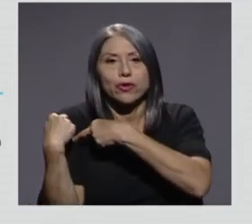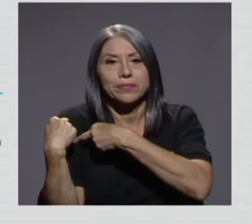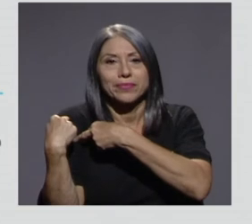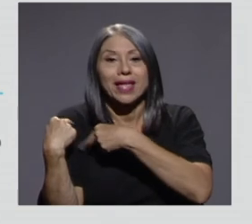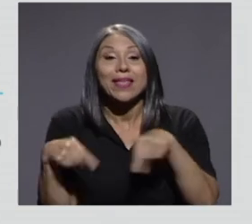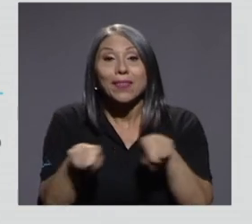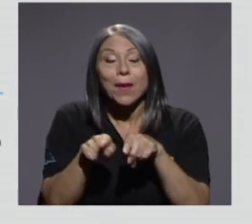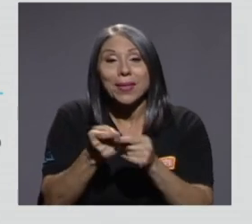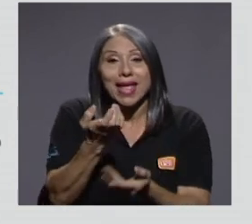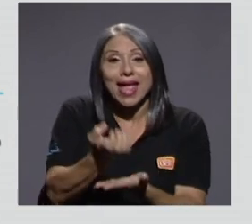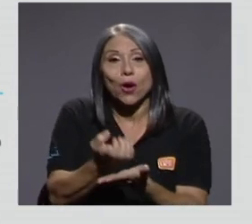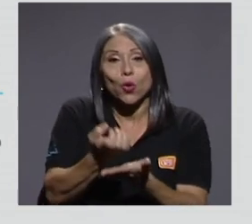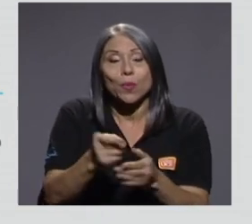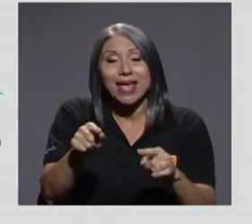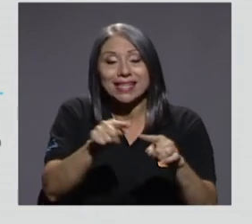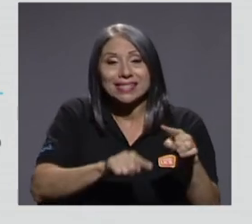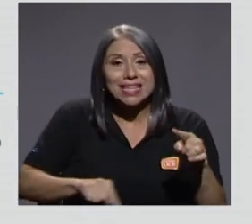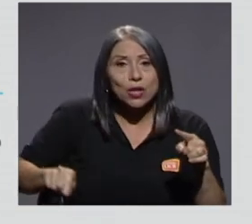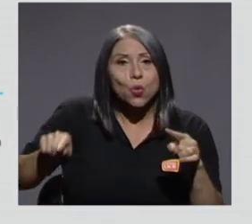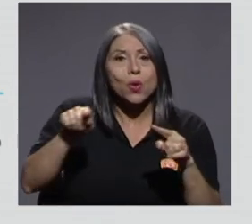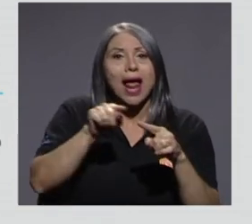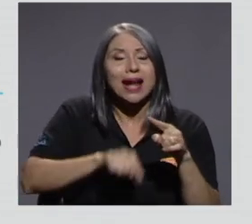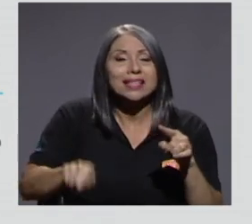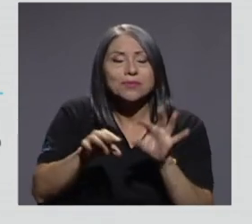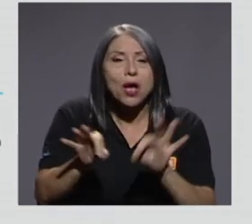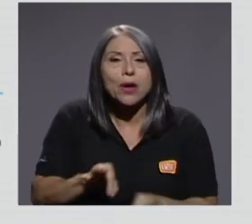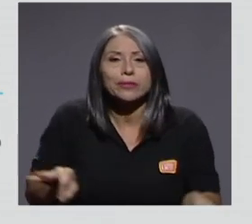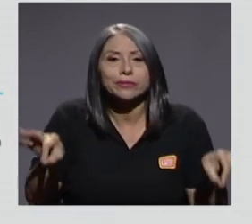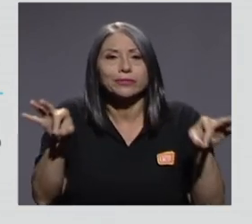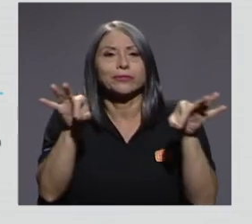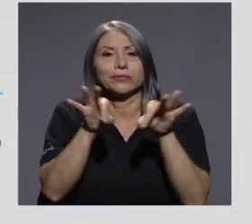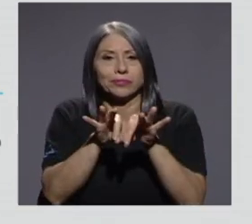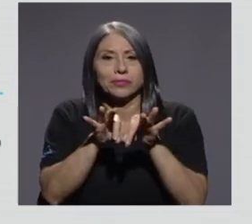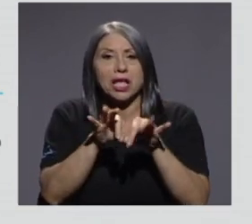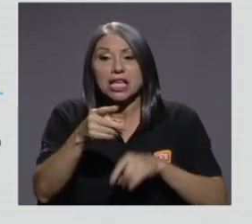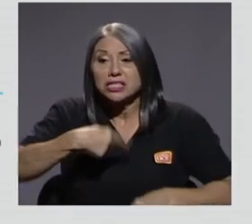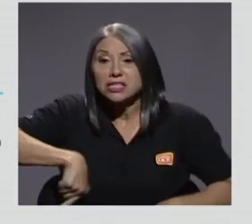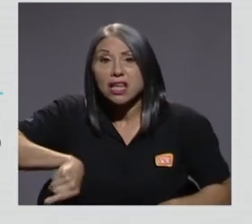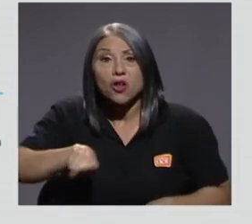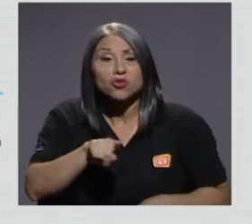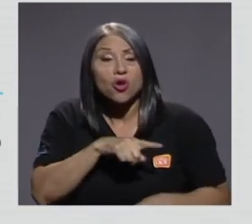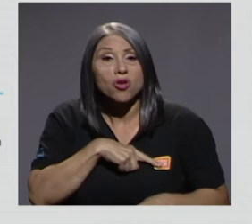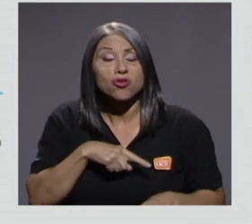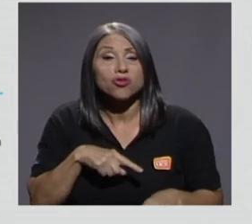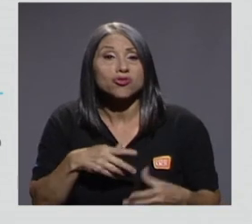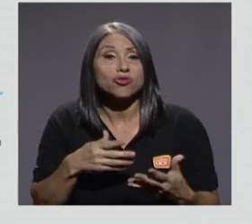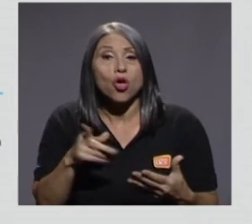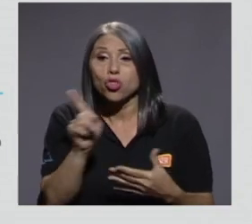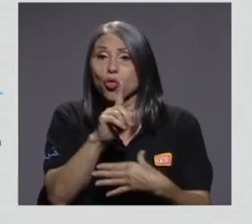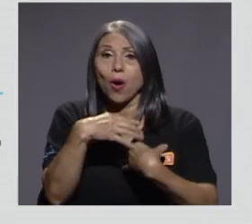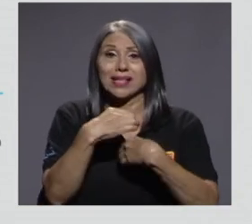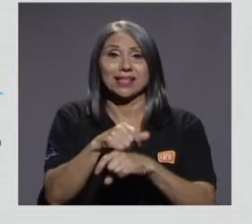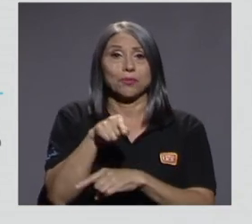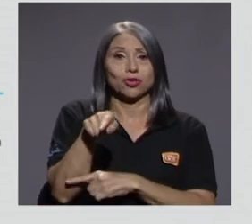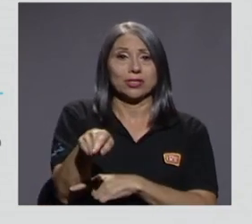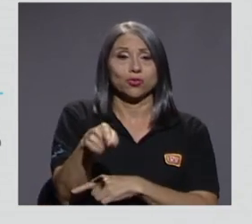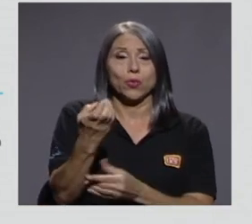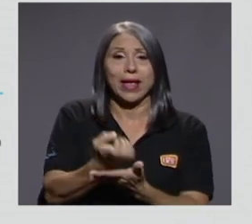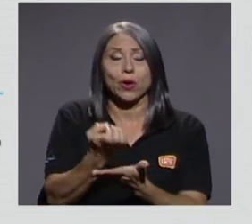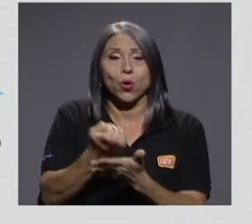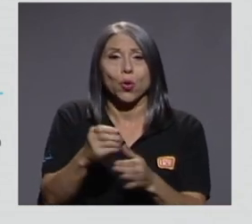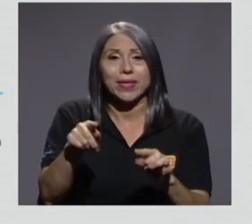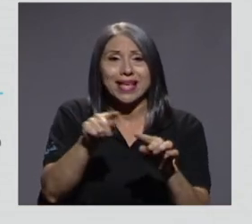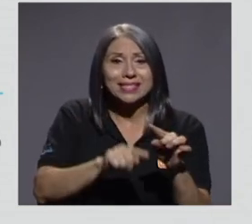la economía circular, eso es clave, porque si nosotros no hacemos esto de la economía circular, de que